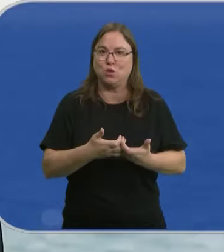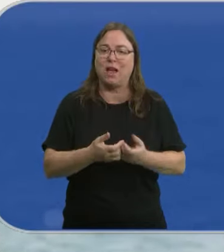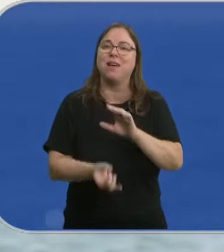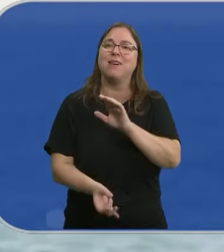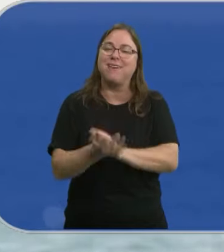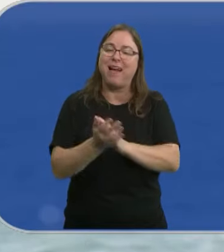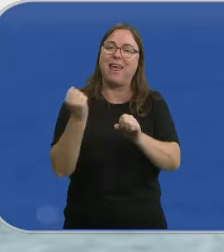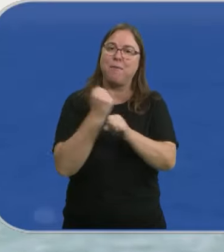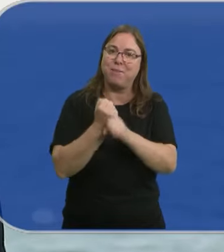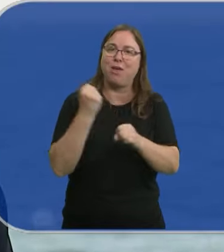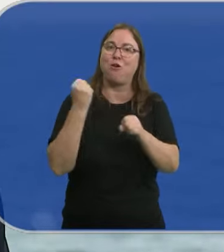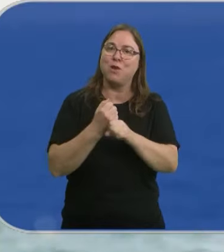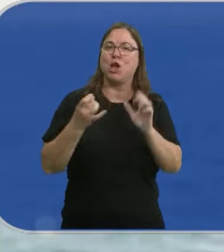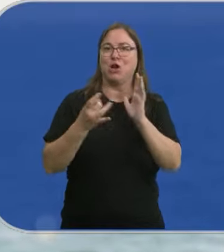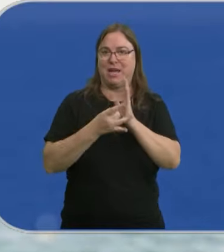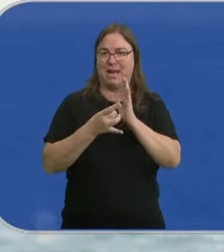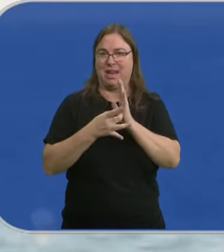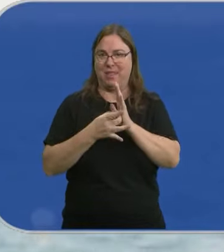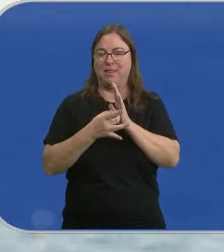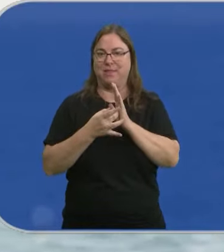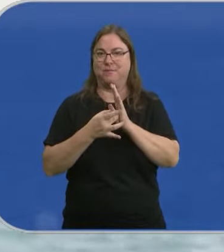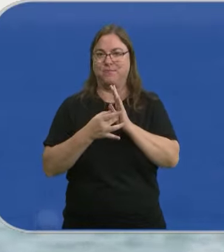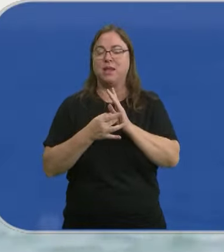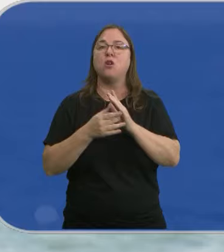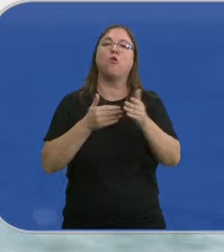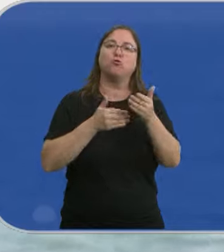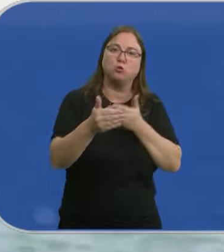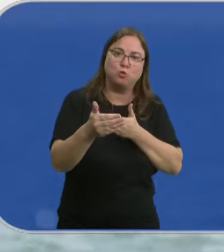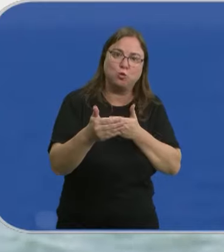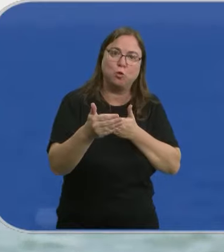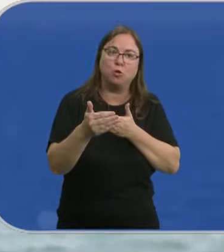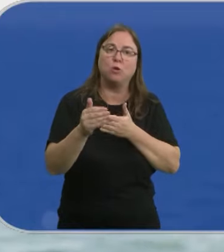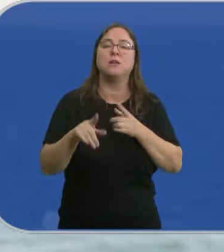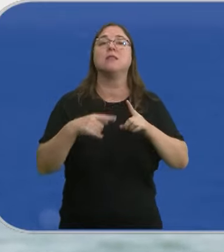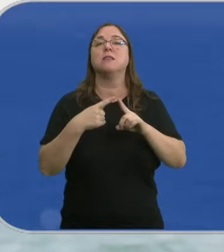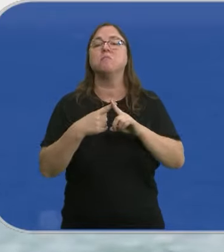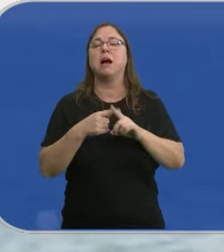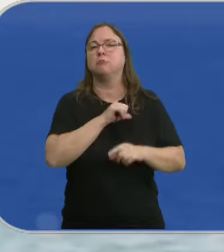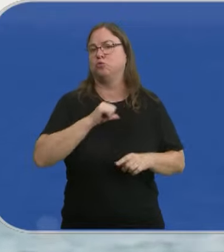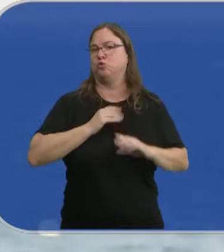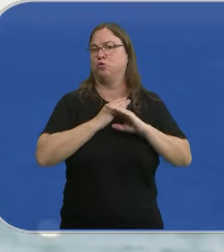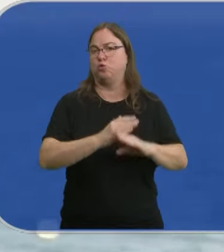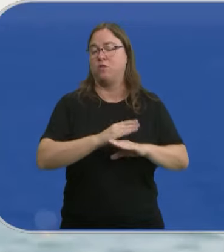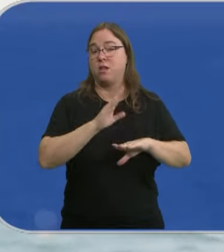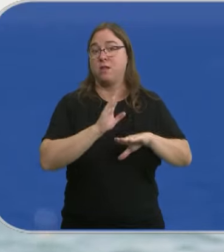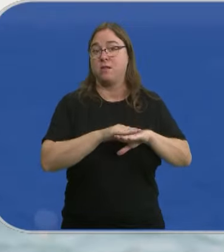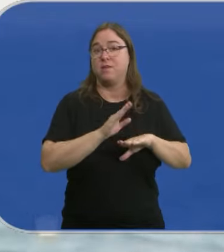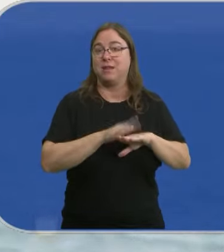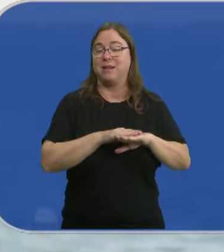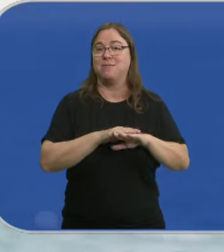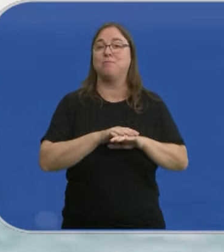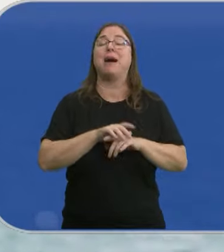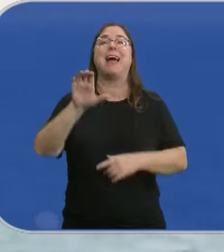empleo y empleo de calidad, empleo de futuro y autosuficiencia para un